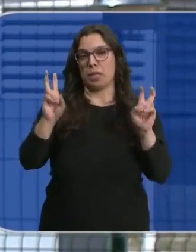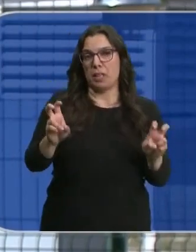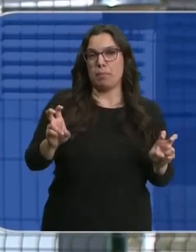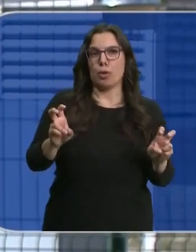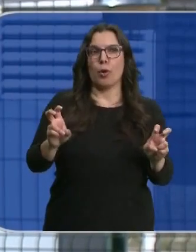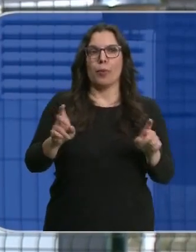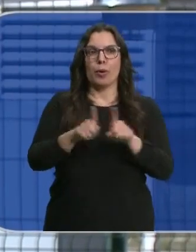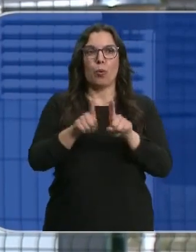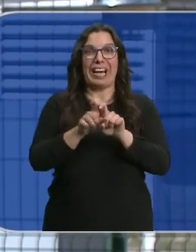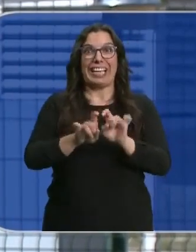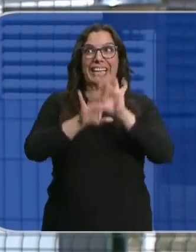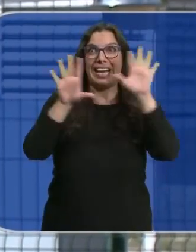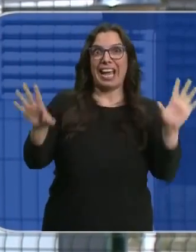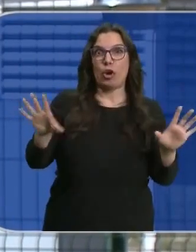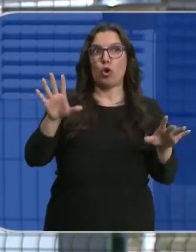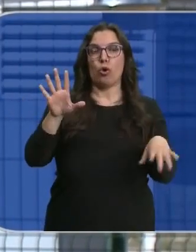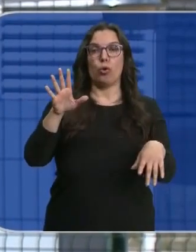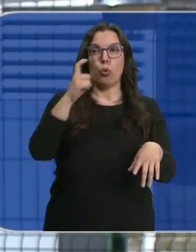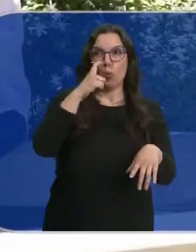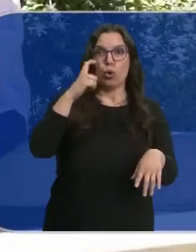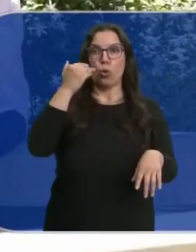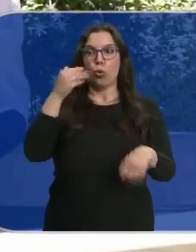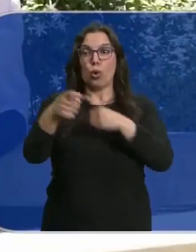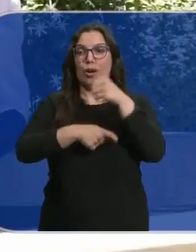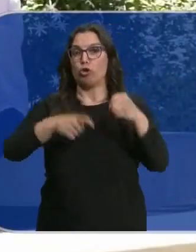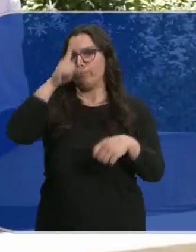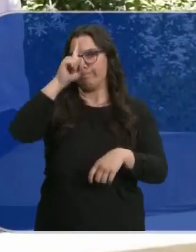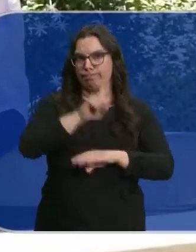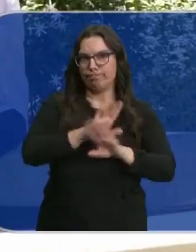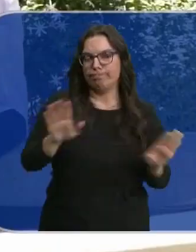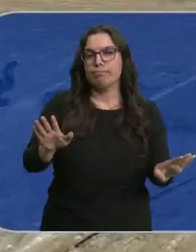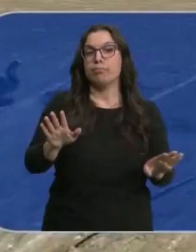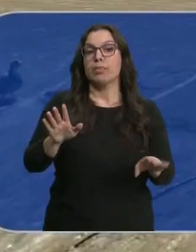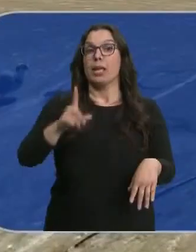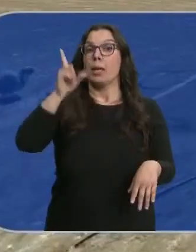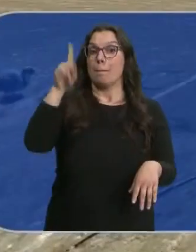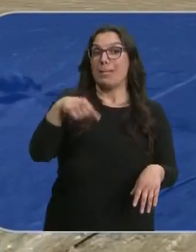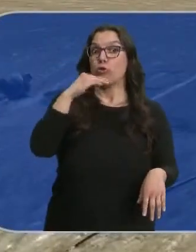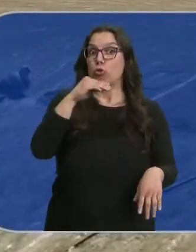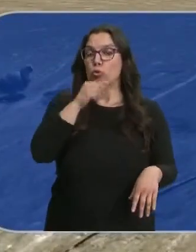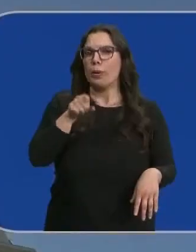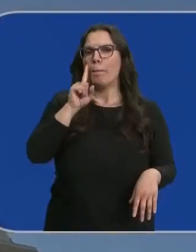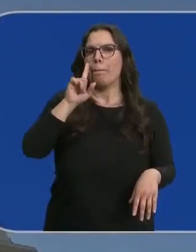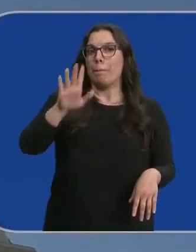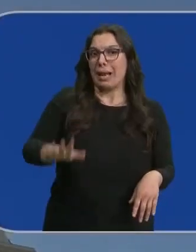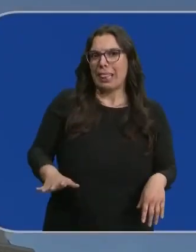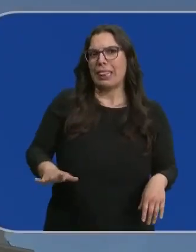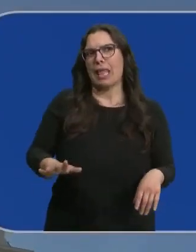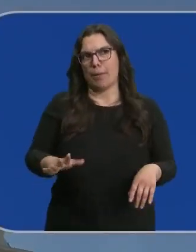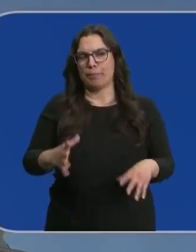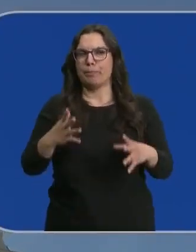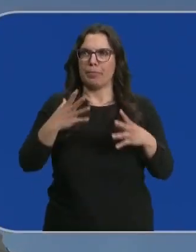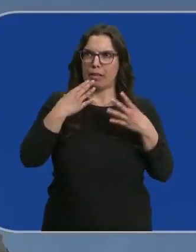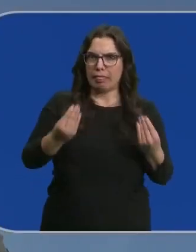ninguna señal tampoco definida para los meses de junio, julio y agosto. Podemos anticipar que para el mes de octubre sí que parece que puede ser